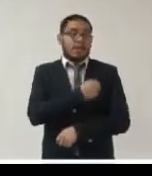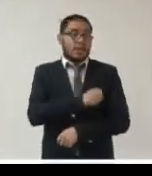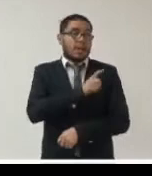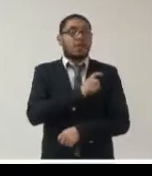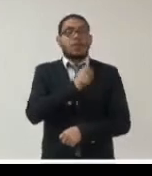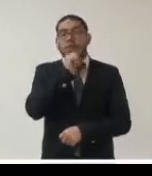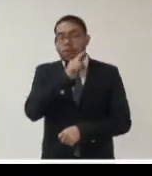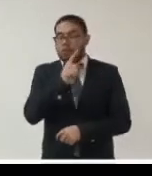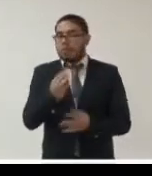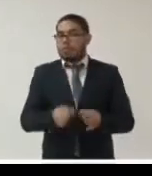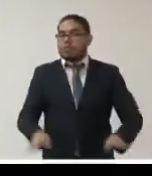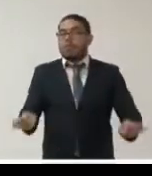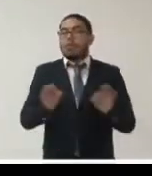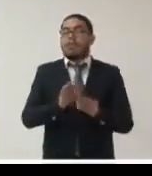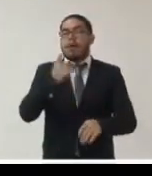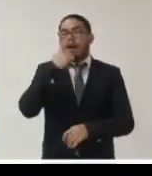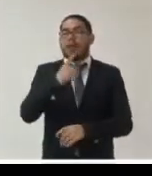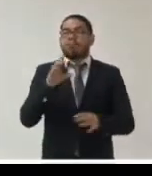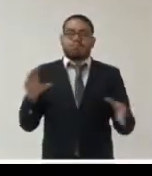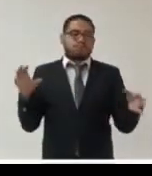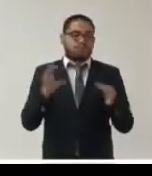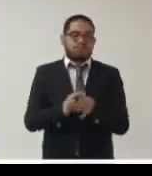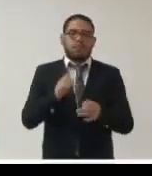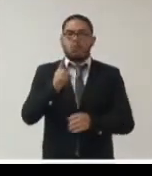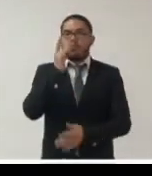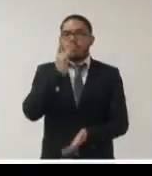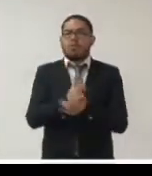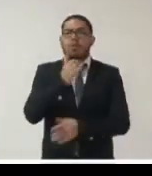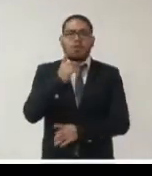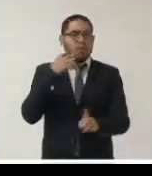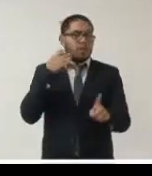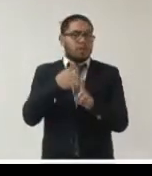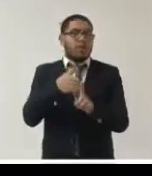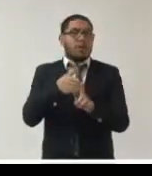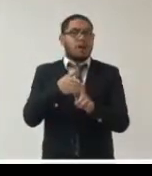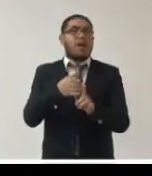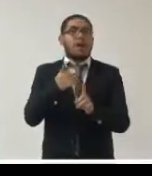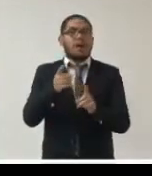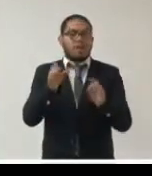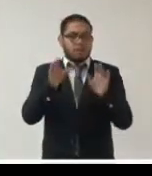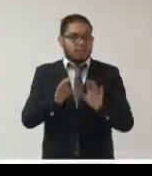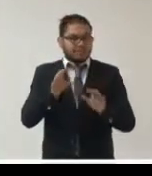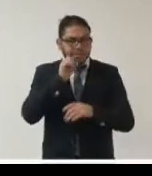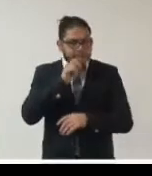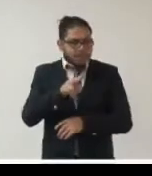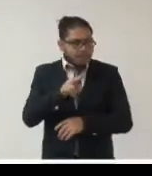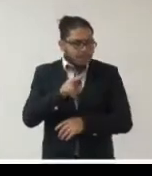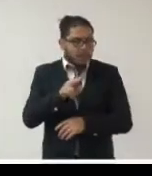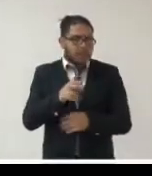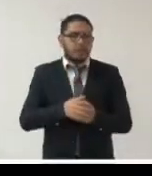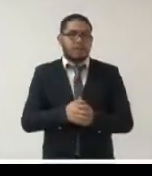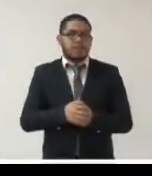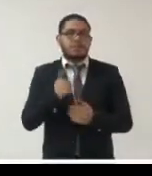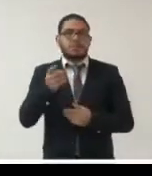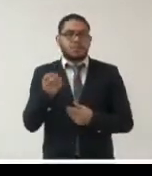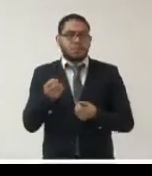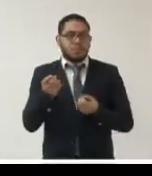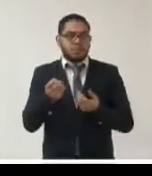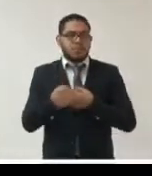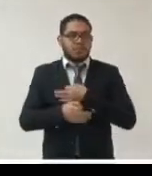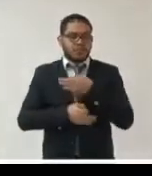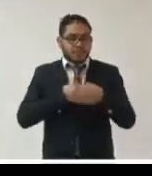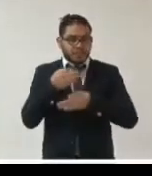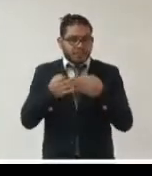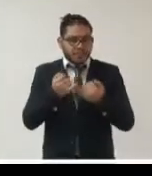colaboración para en un solo micrositio poder poner a la disposición de